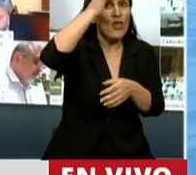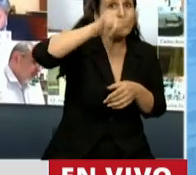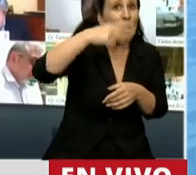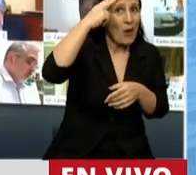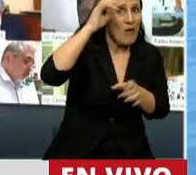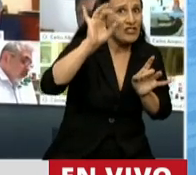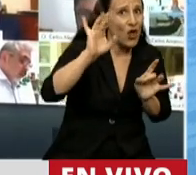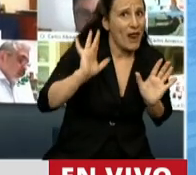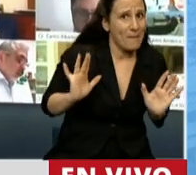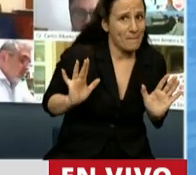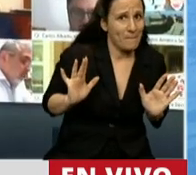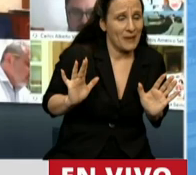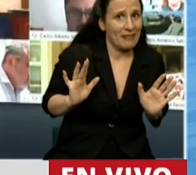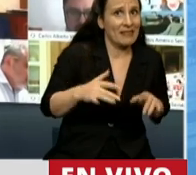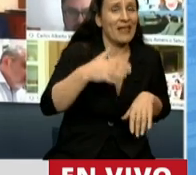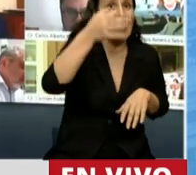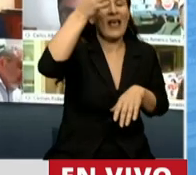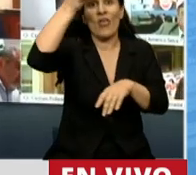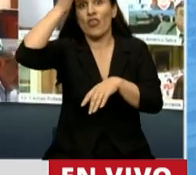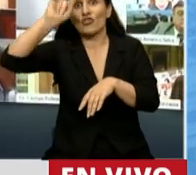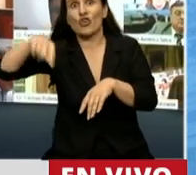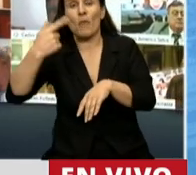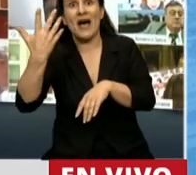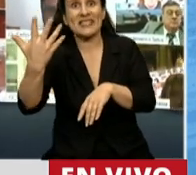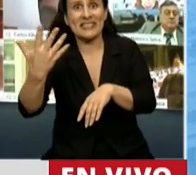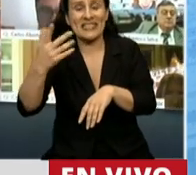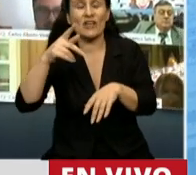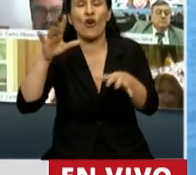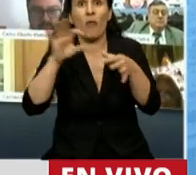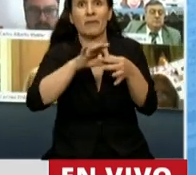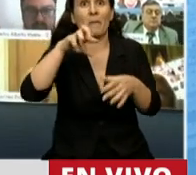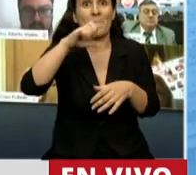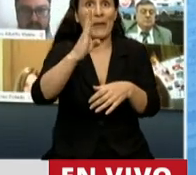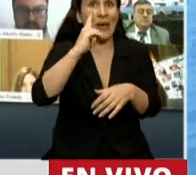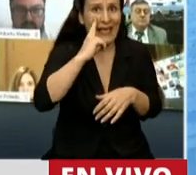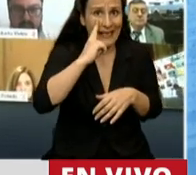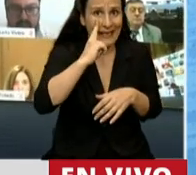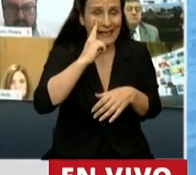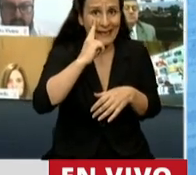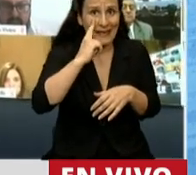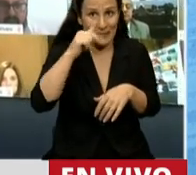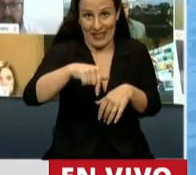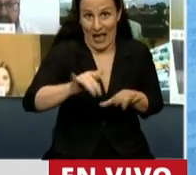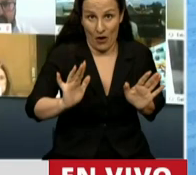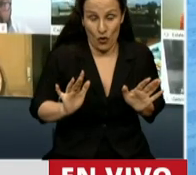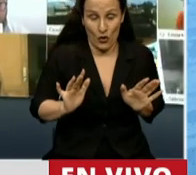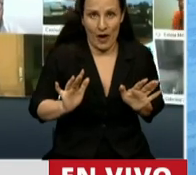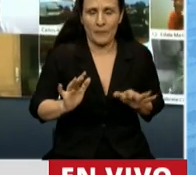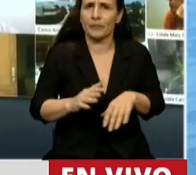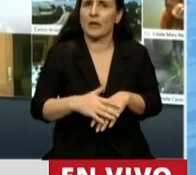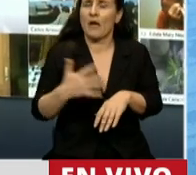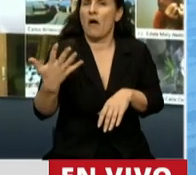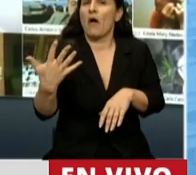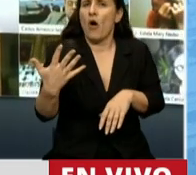y al 12,5% del PBI actual. Es decir que